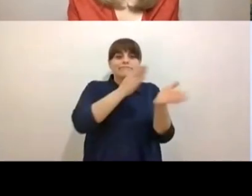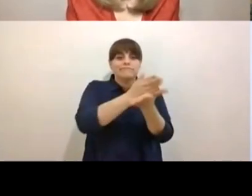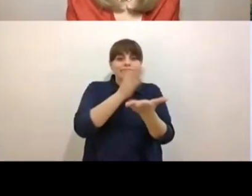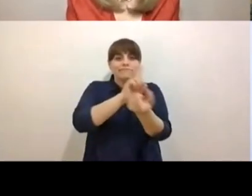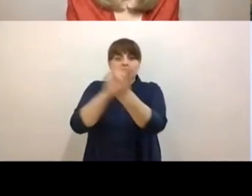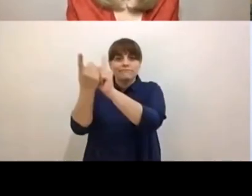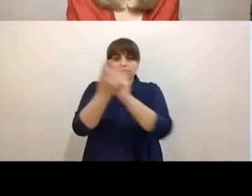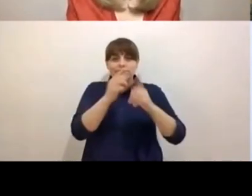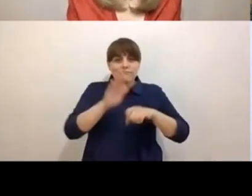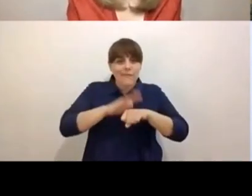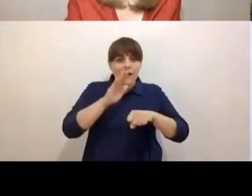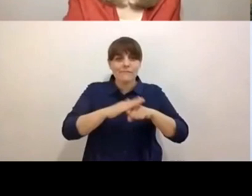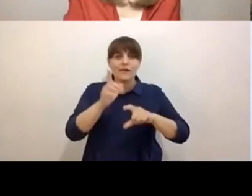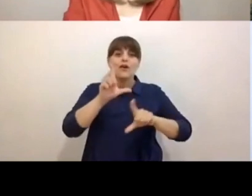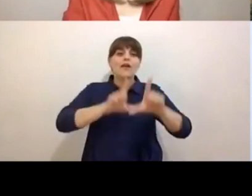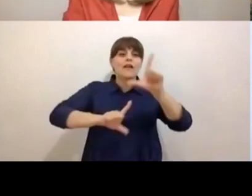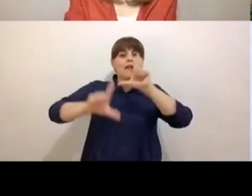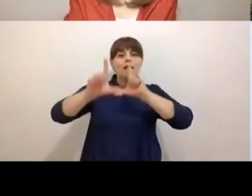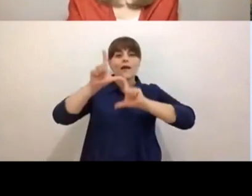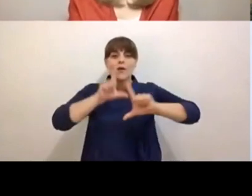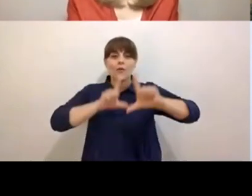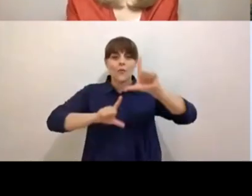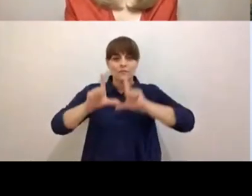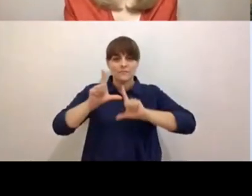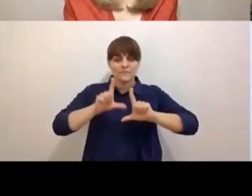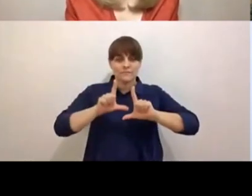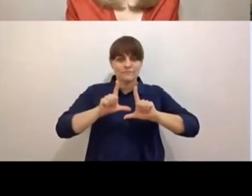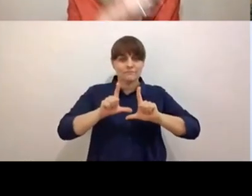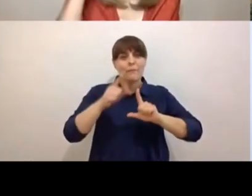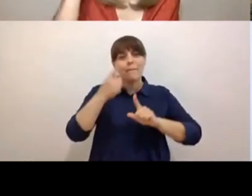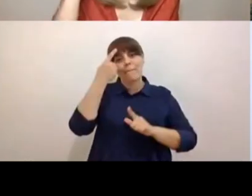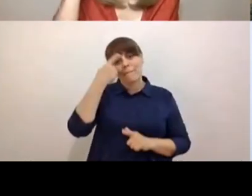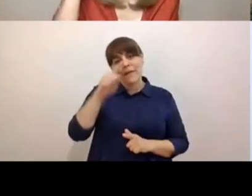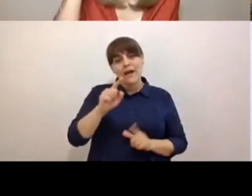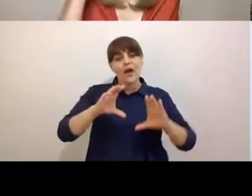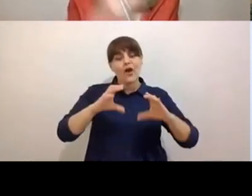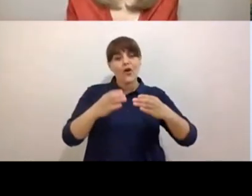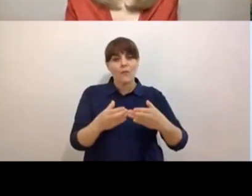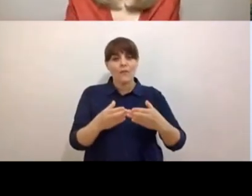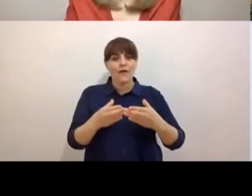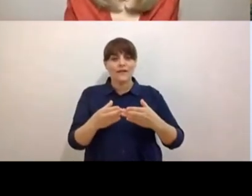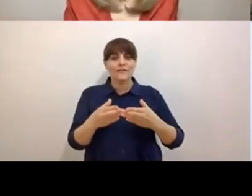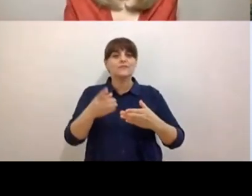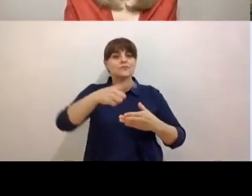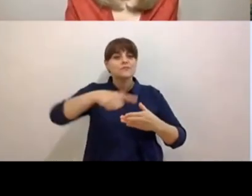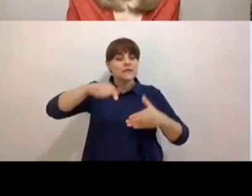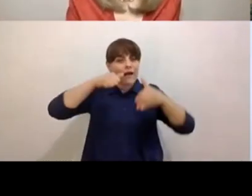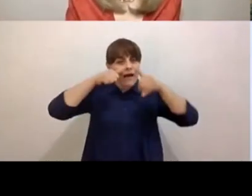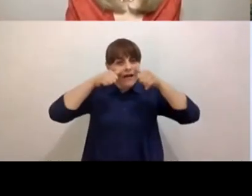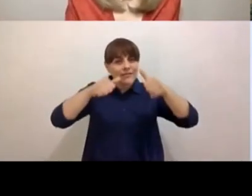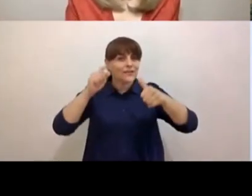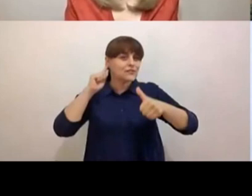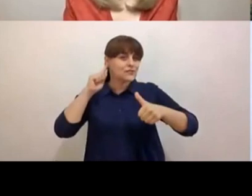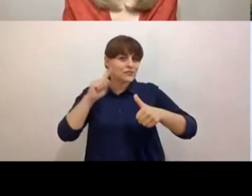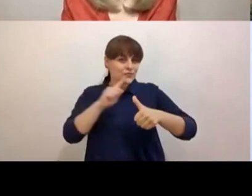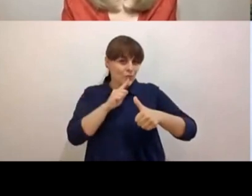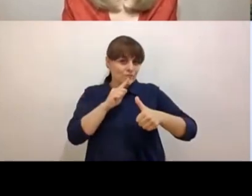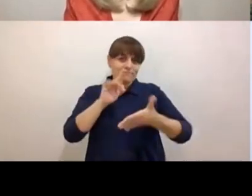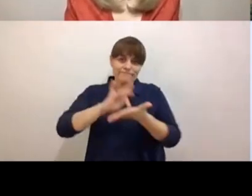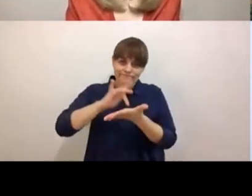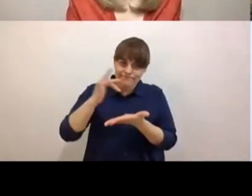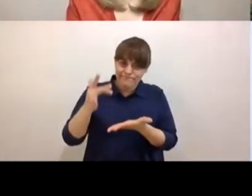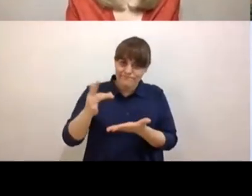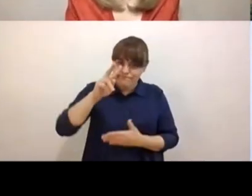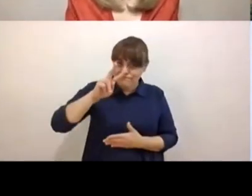lenguaje de señas. para toda la comunidad que nos está escuchando de sordos, muchas gracias de